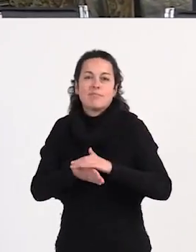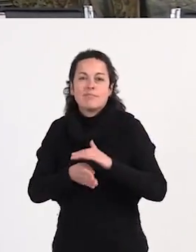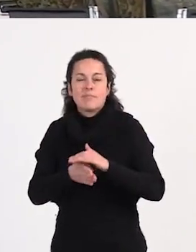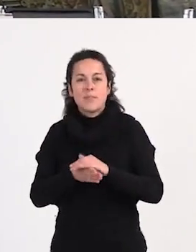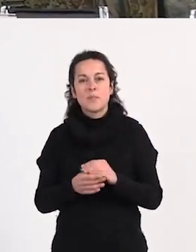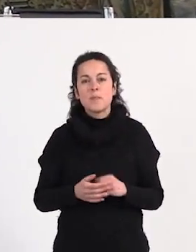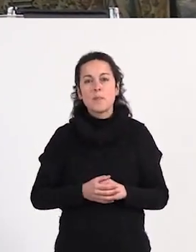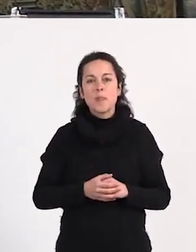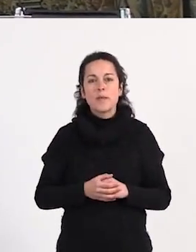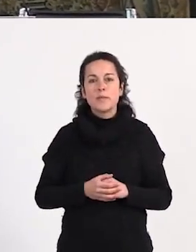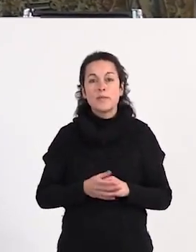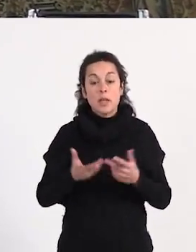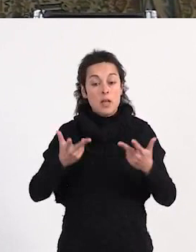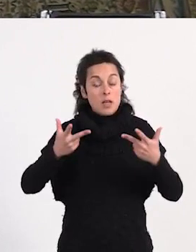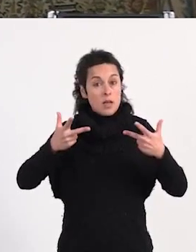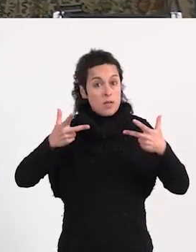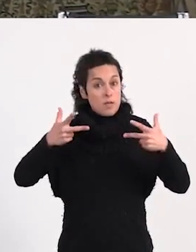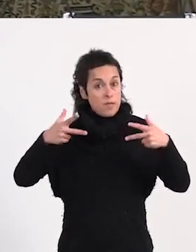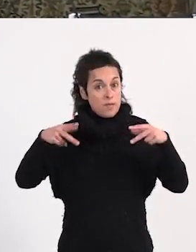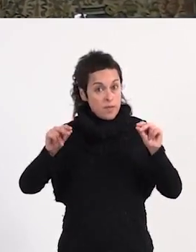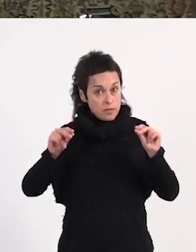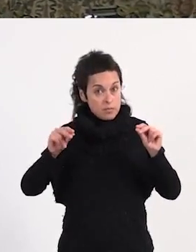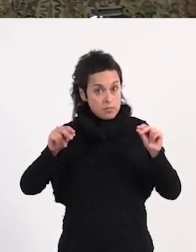Al finalizar, deciros que hemos…